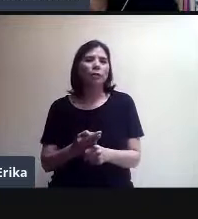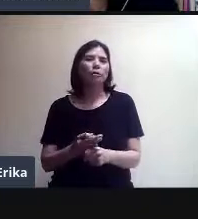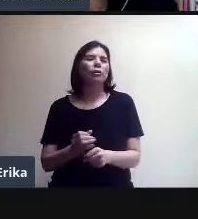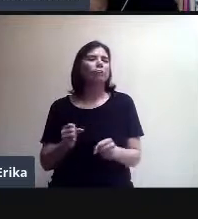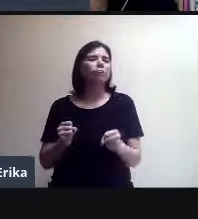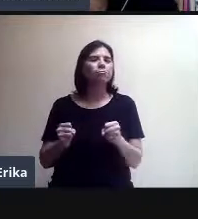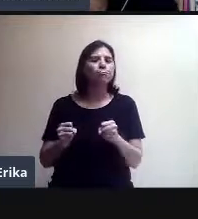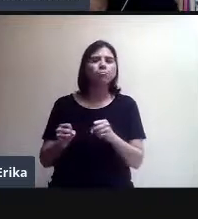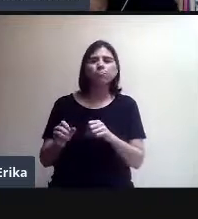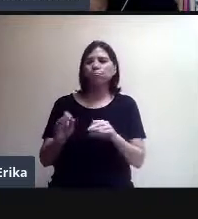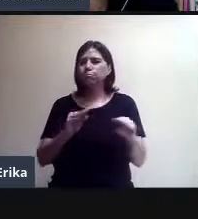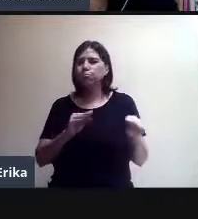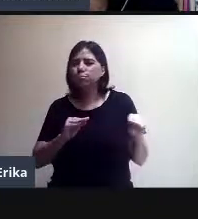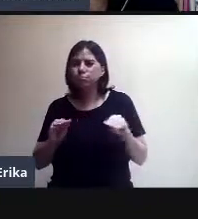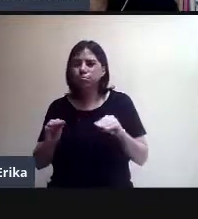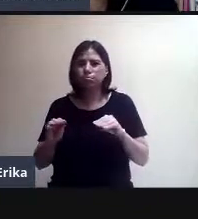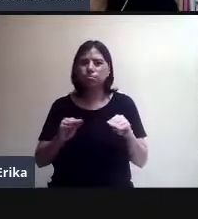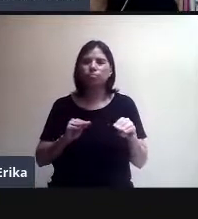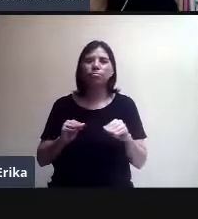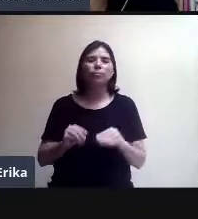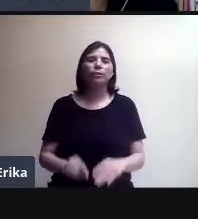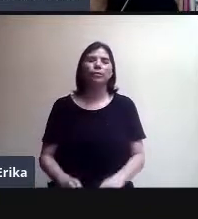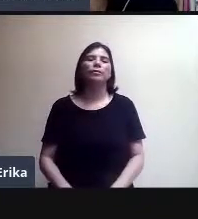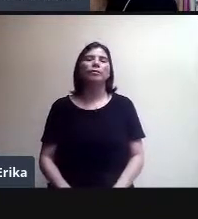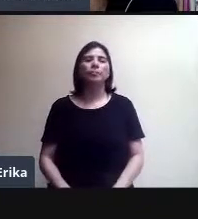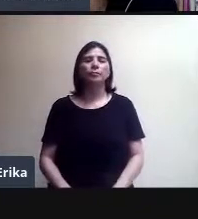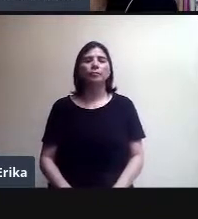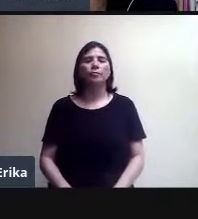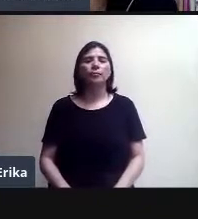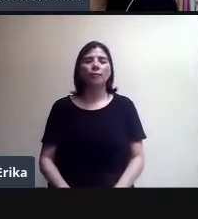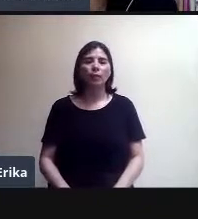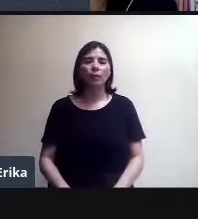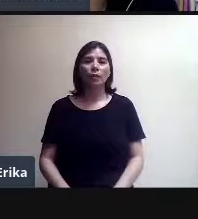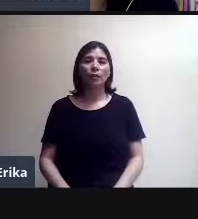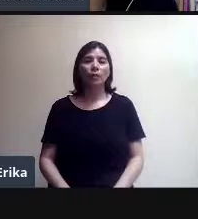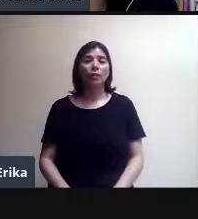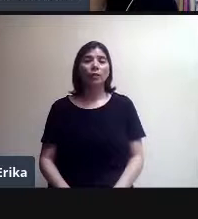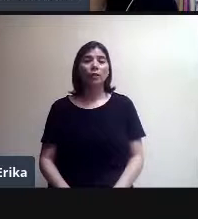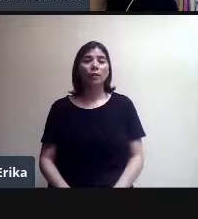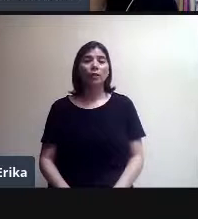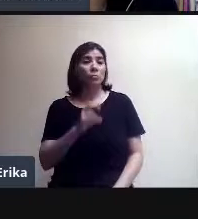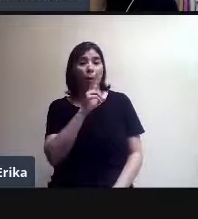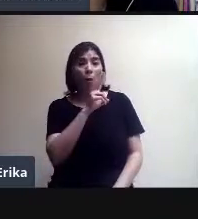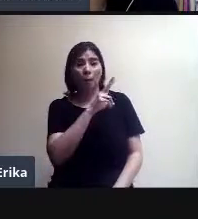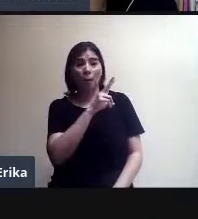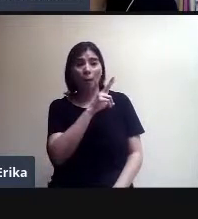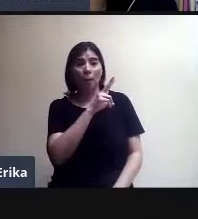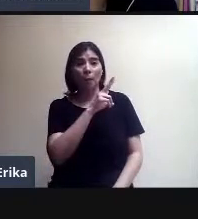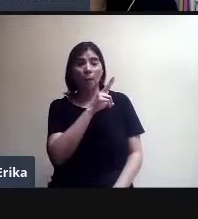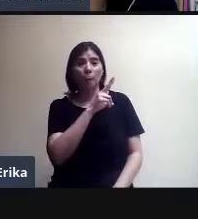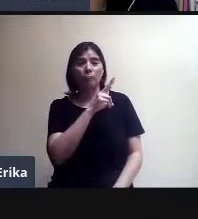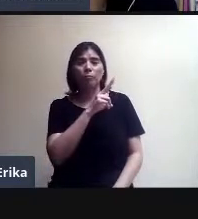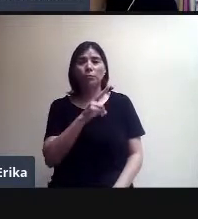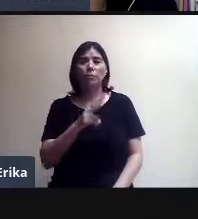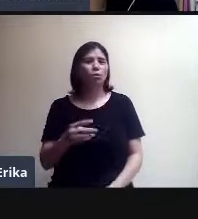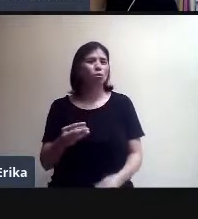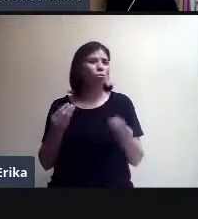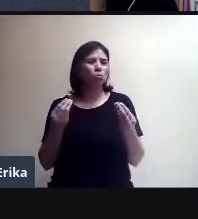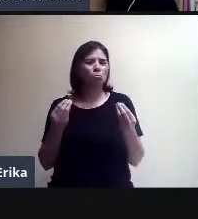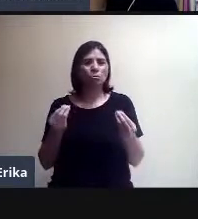Entonces, bueno, creo que se está tardando un poquito en cargarse. Pero, bueno, en fin, aquí hay una gran cantidad de